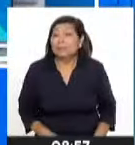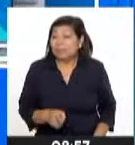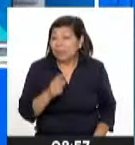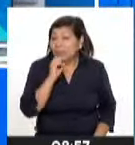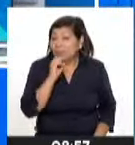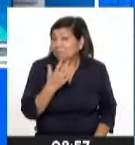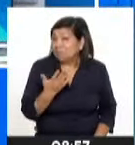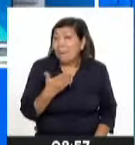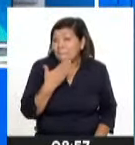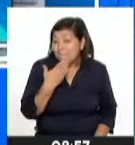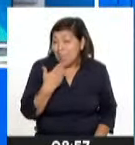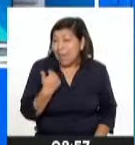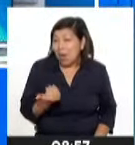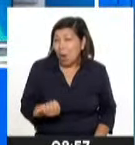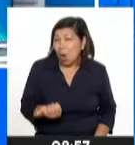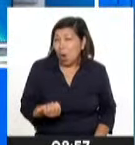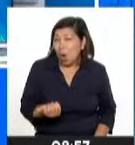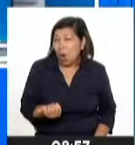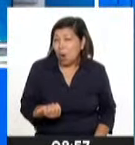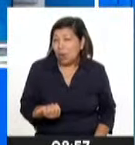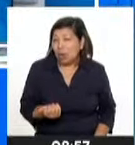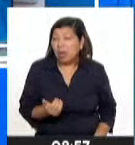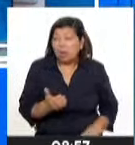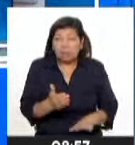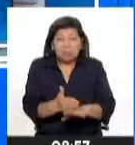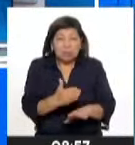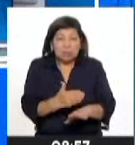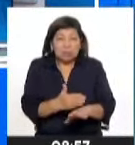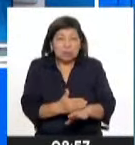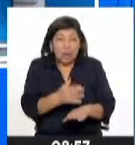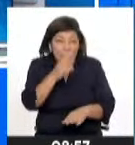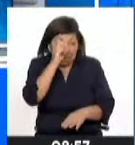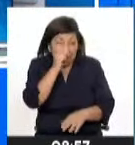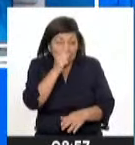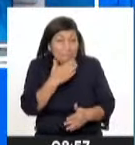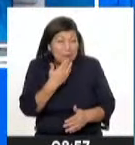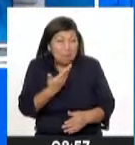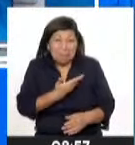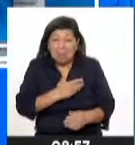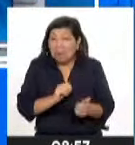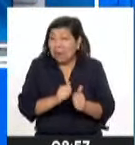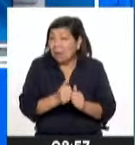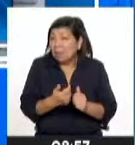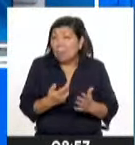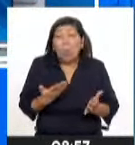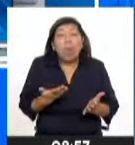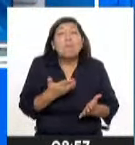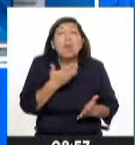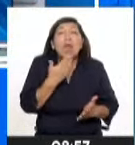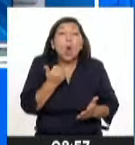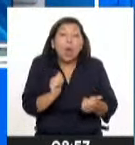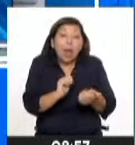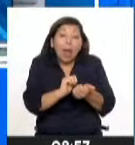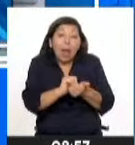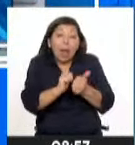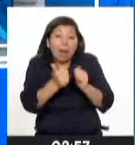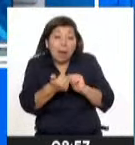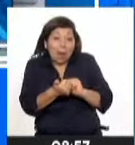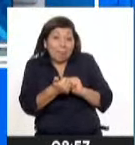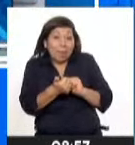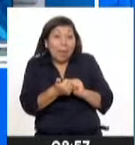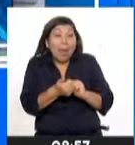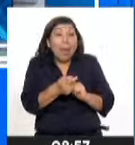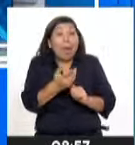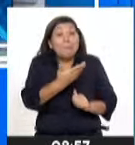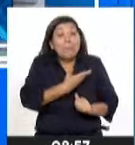usted señala, ¿no sería mejor que esas labores las desarrollara la Canciller en vez de la Presidenta? Porque, por ejemplo, ese es el argumento que señalan algunos congresistas,